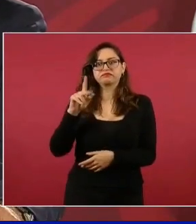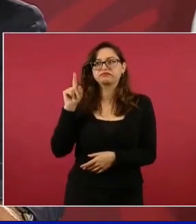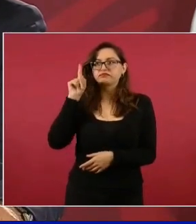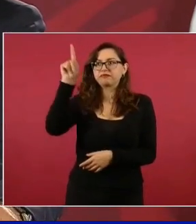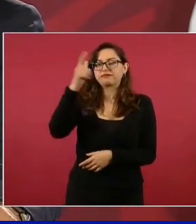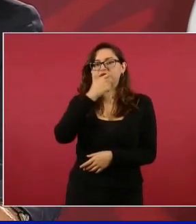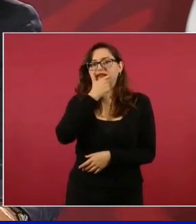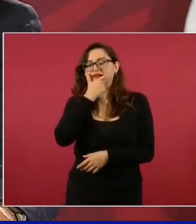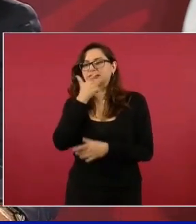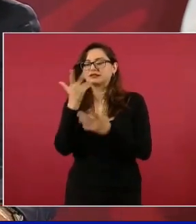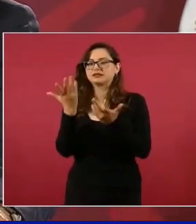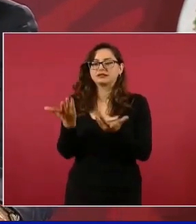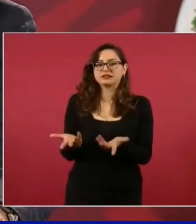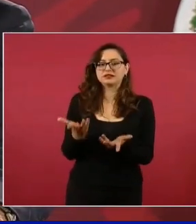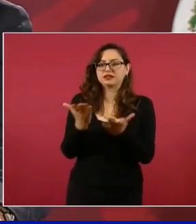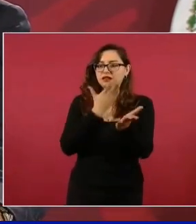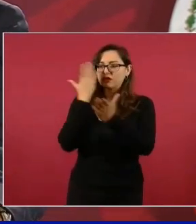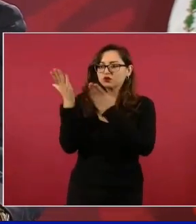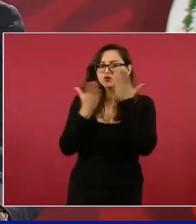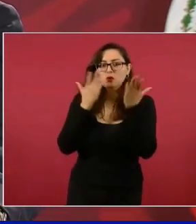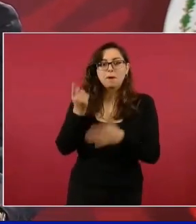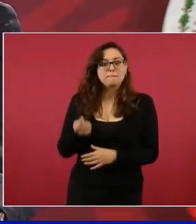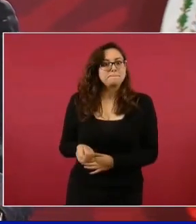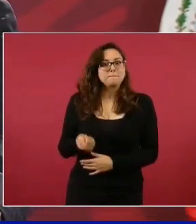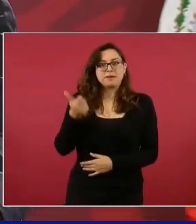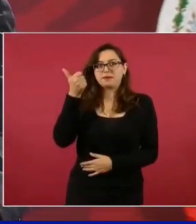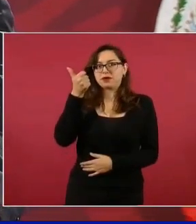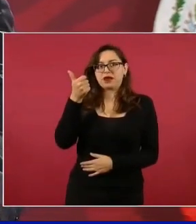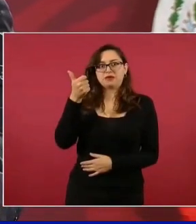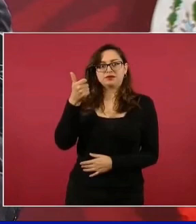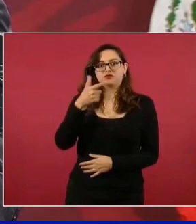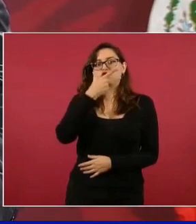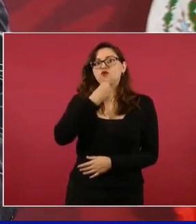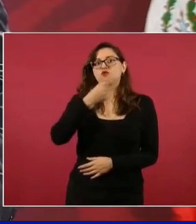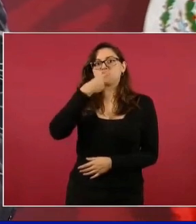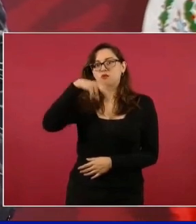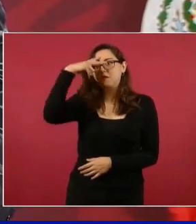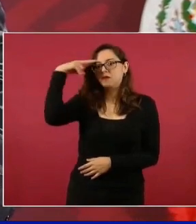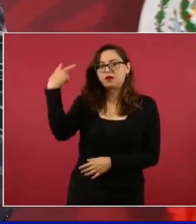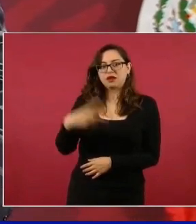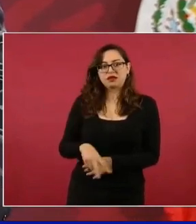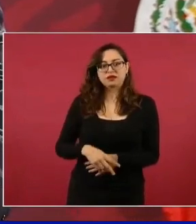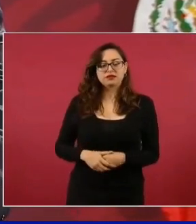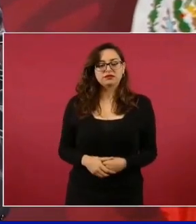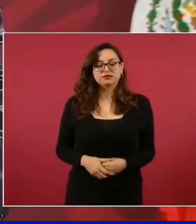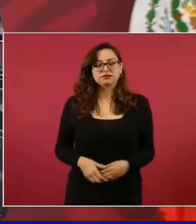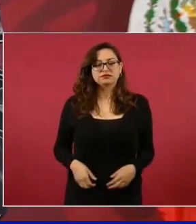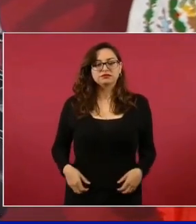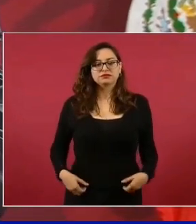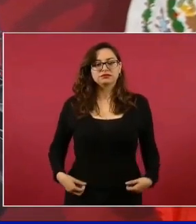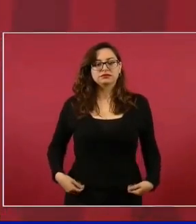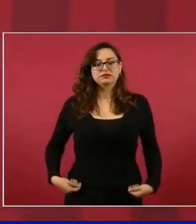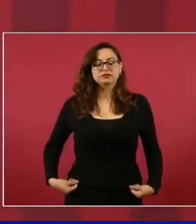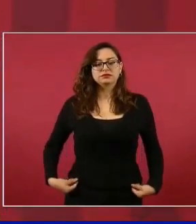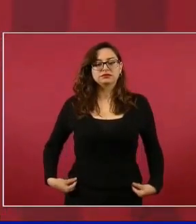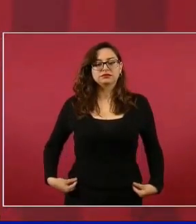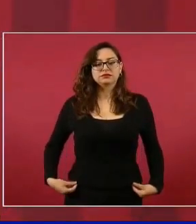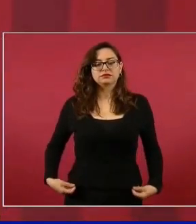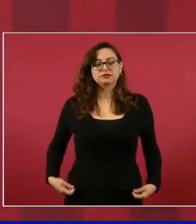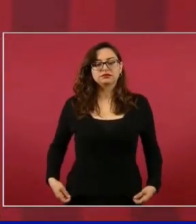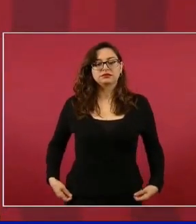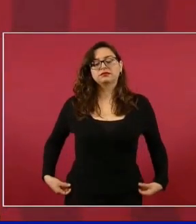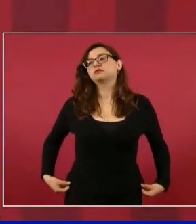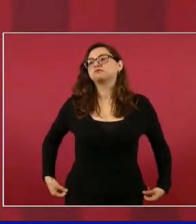nunca había aceptado trabajar en el gobierno,